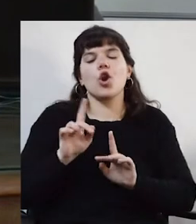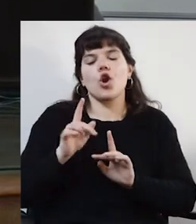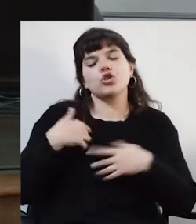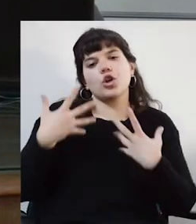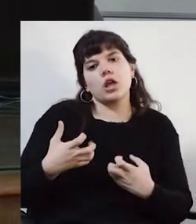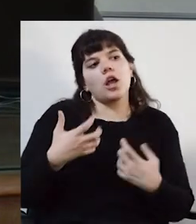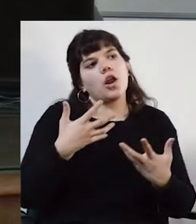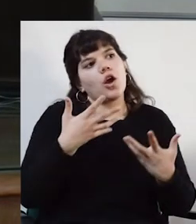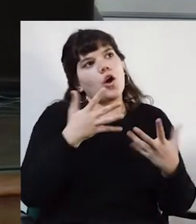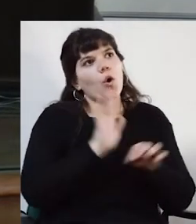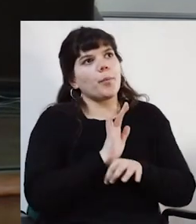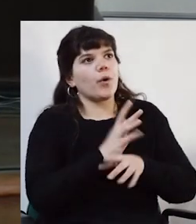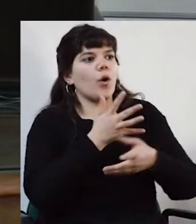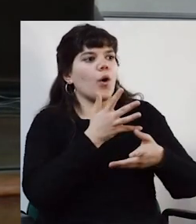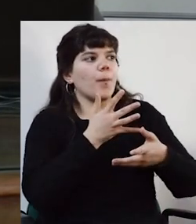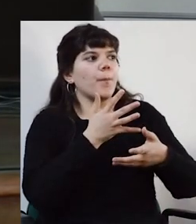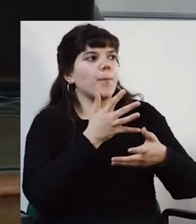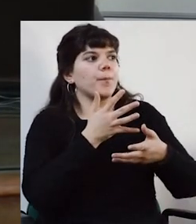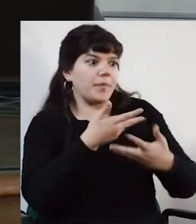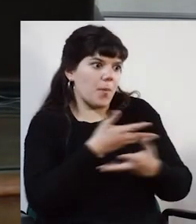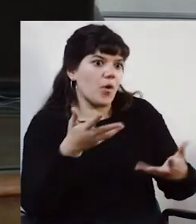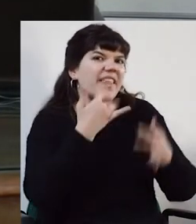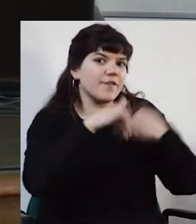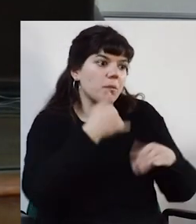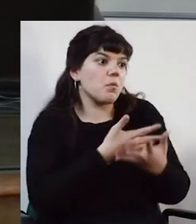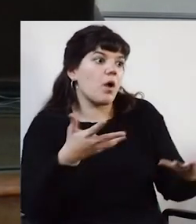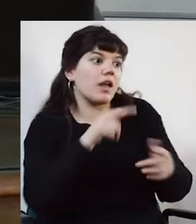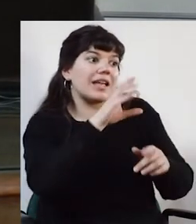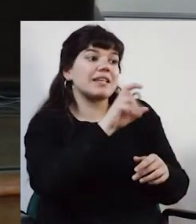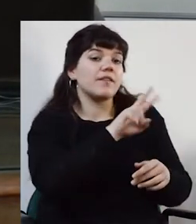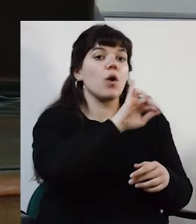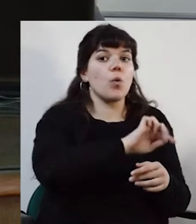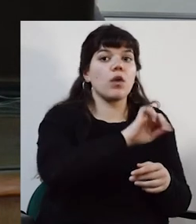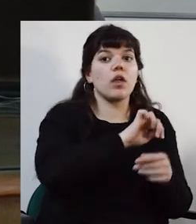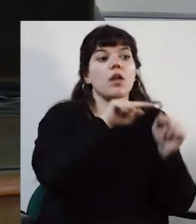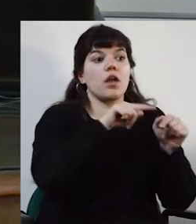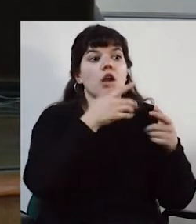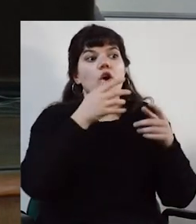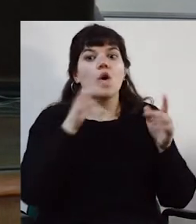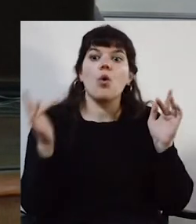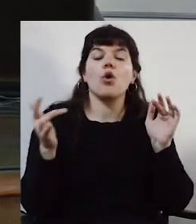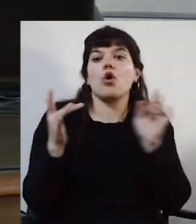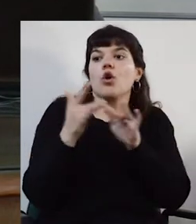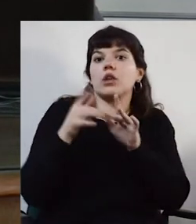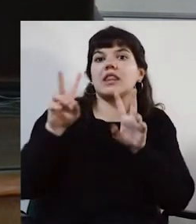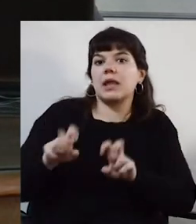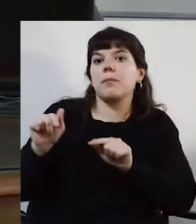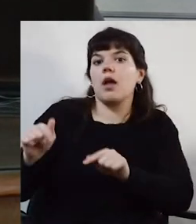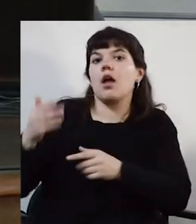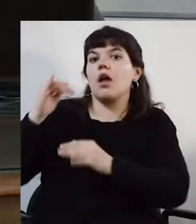La información que demuestra el CBUI con las que producen los grupos de integración. Pero